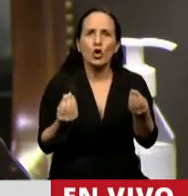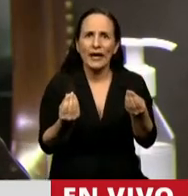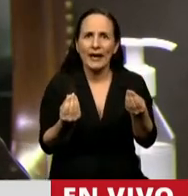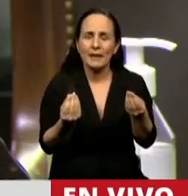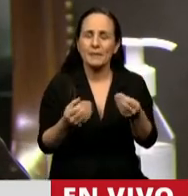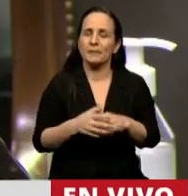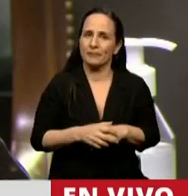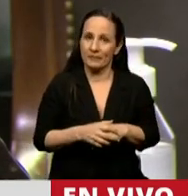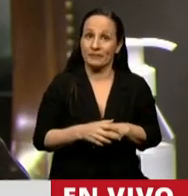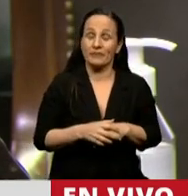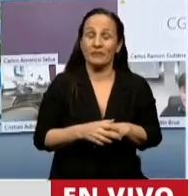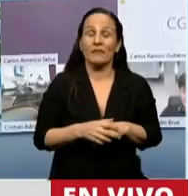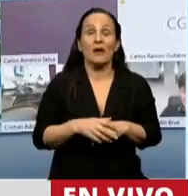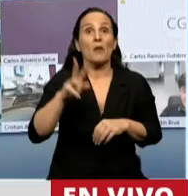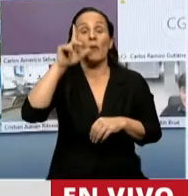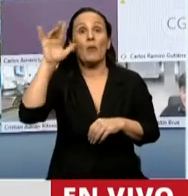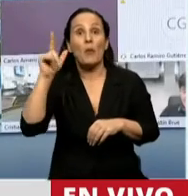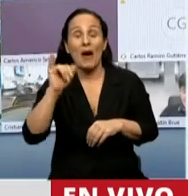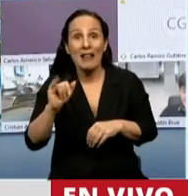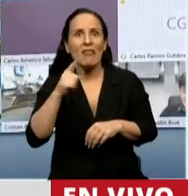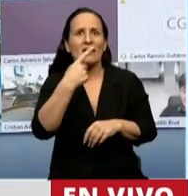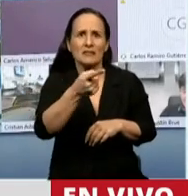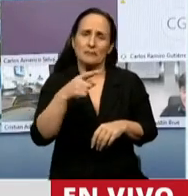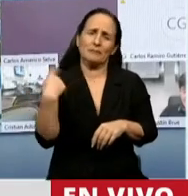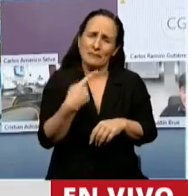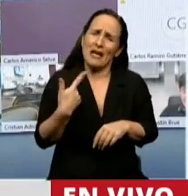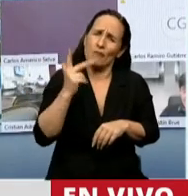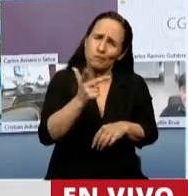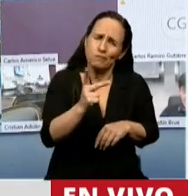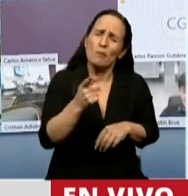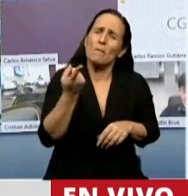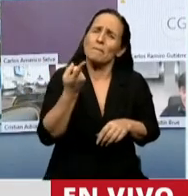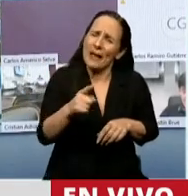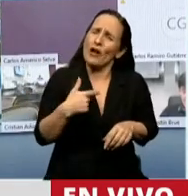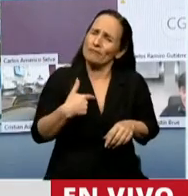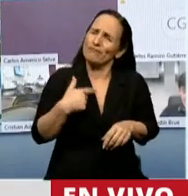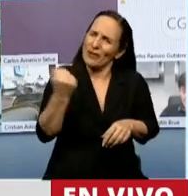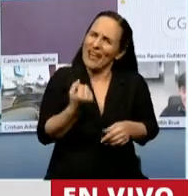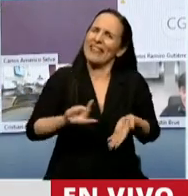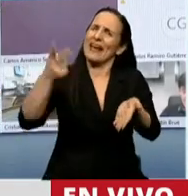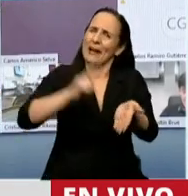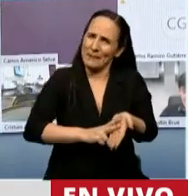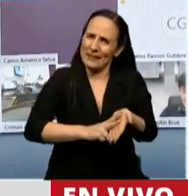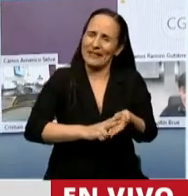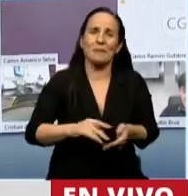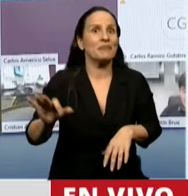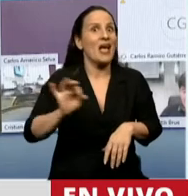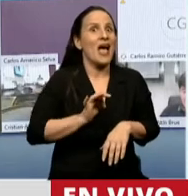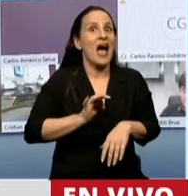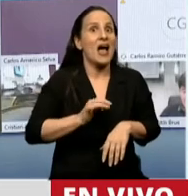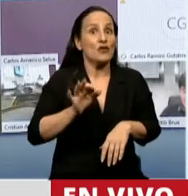Lo decía también Valdez y disculpen que lo diga porque venimos diciéndolo pero me parece que hay que repetirlo. En el 2019